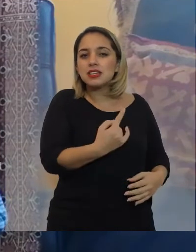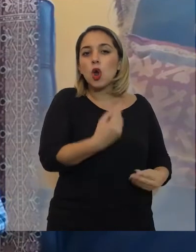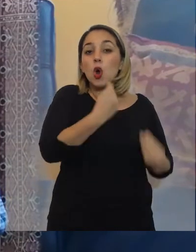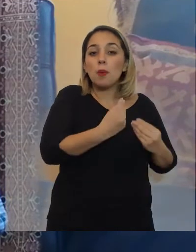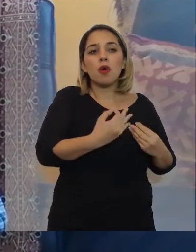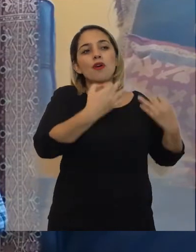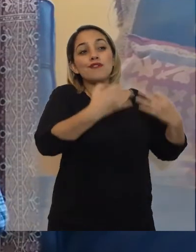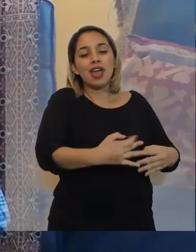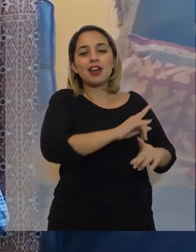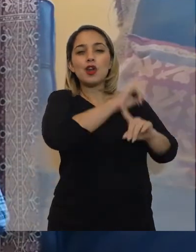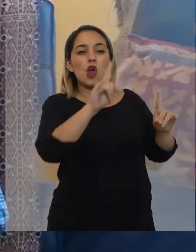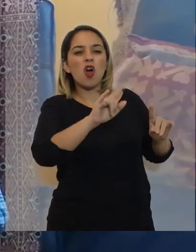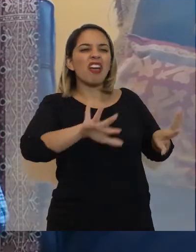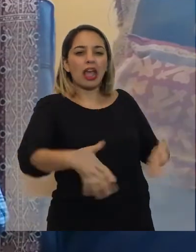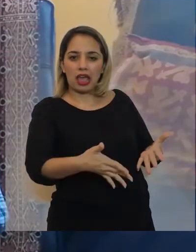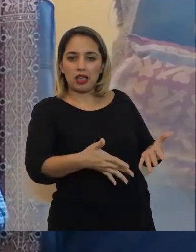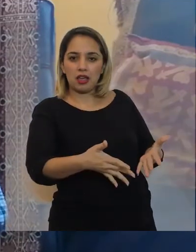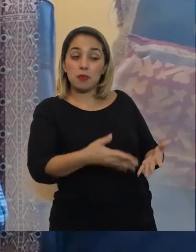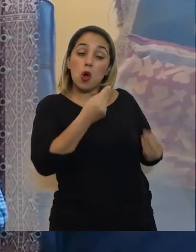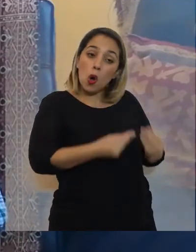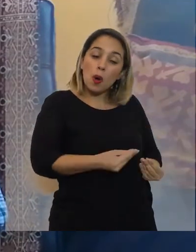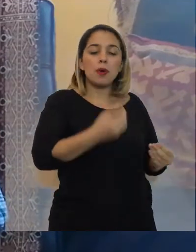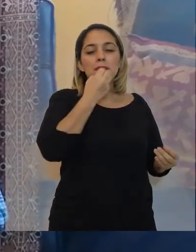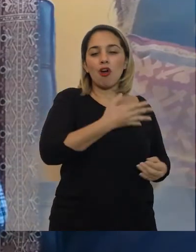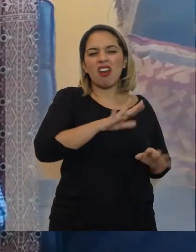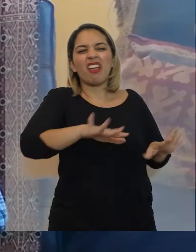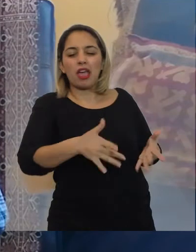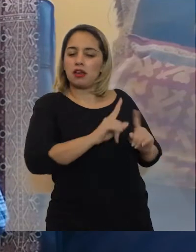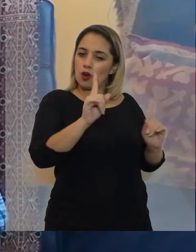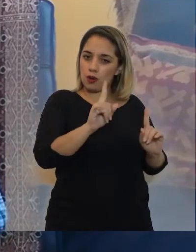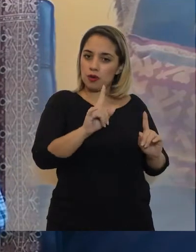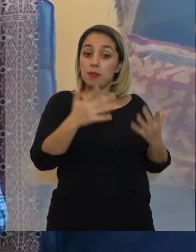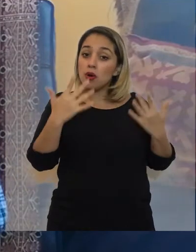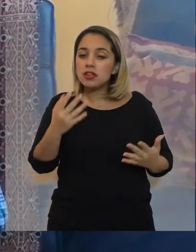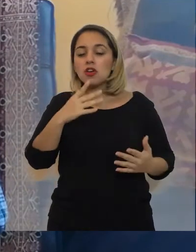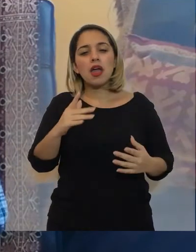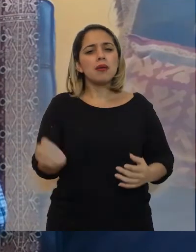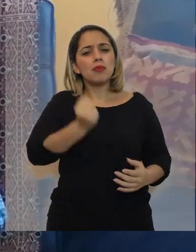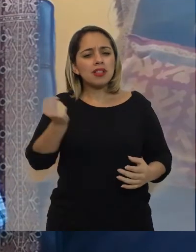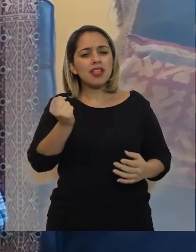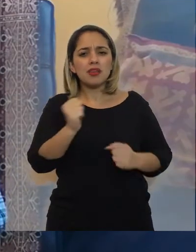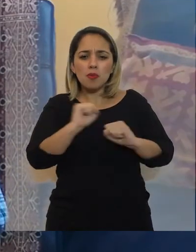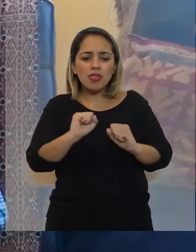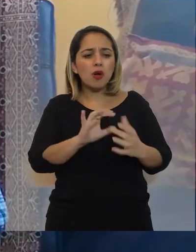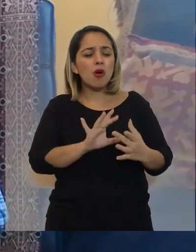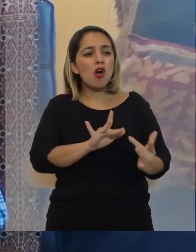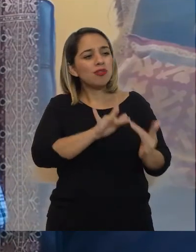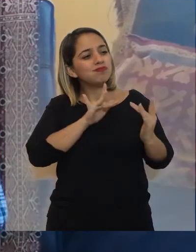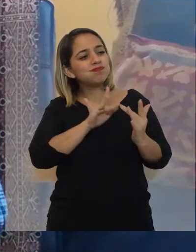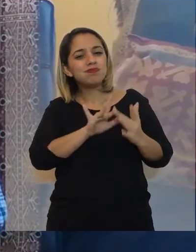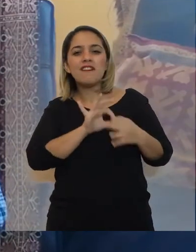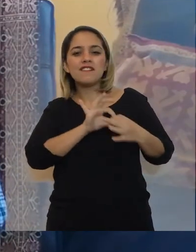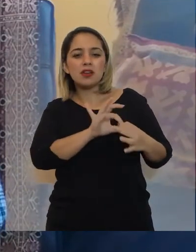comunicación porque te escuchas el como y no el que por eso estaría bueno tener un